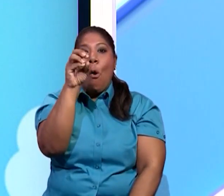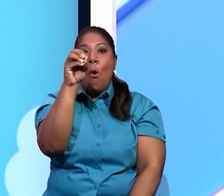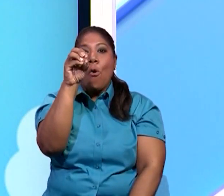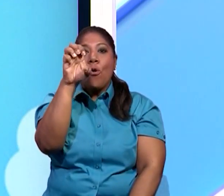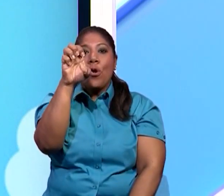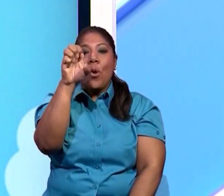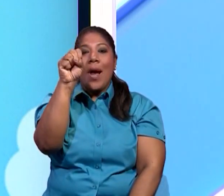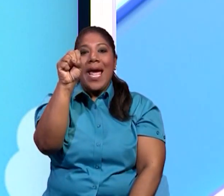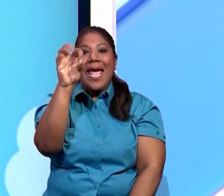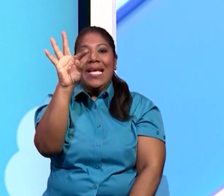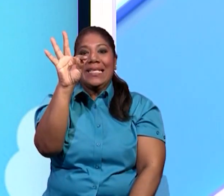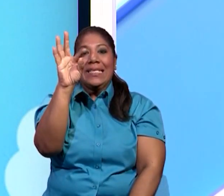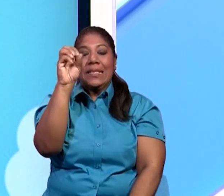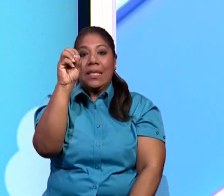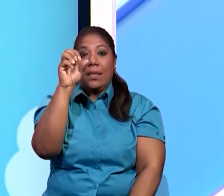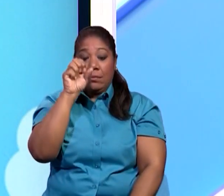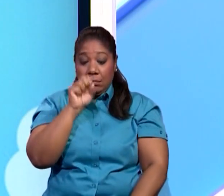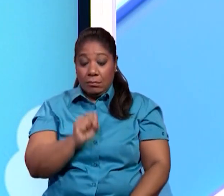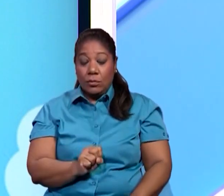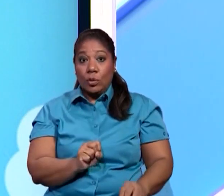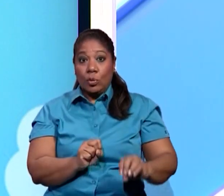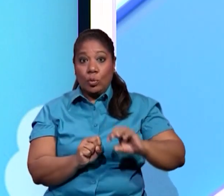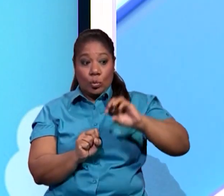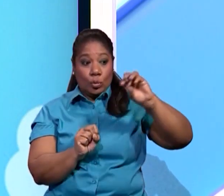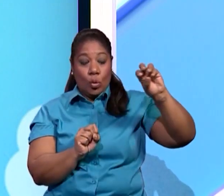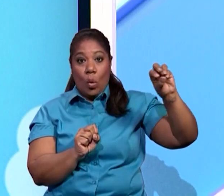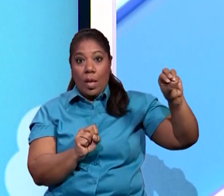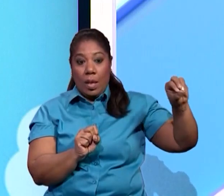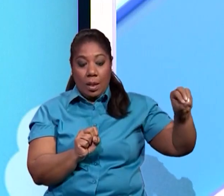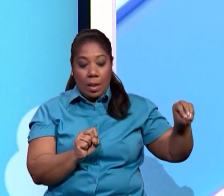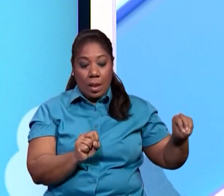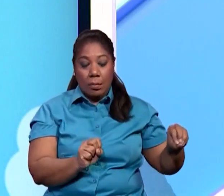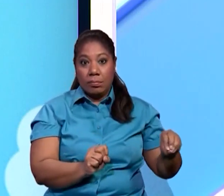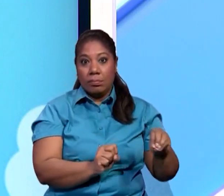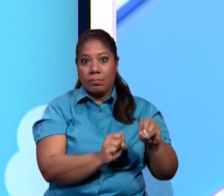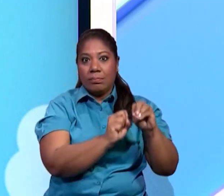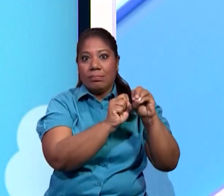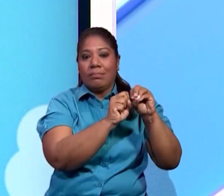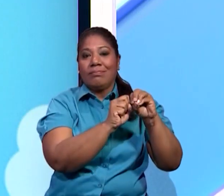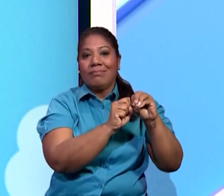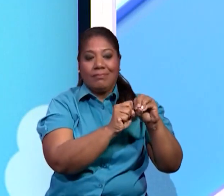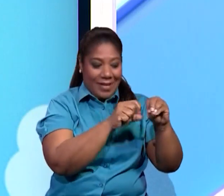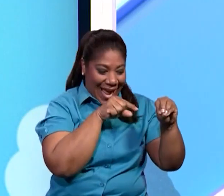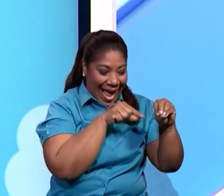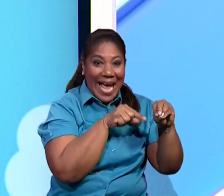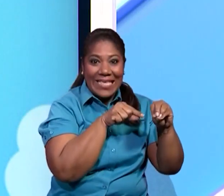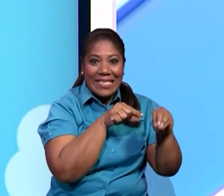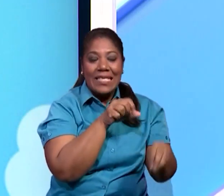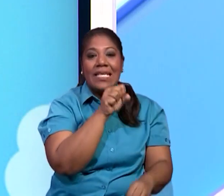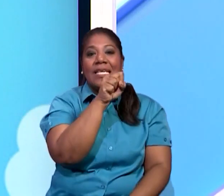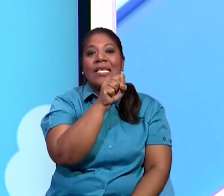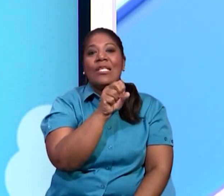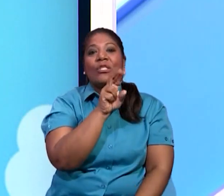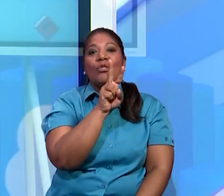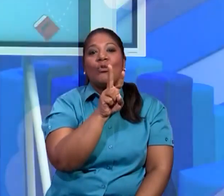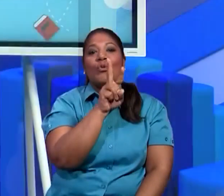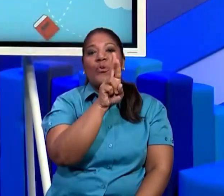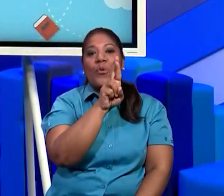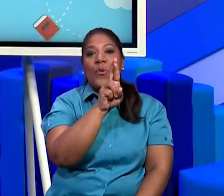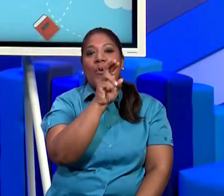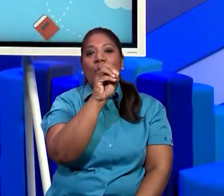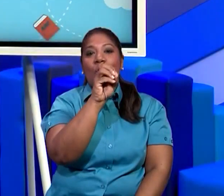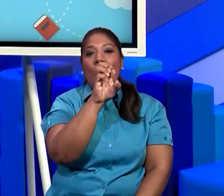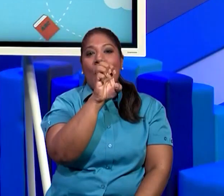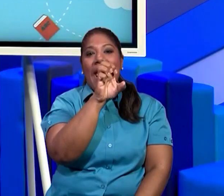entre el oeste y el sur, se le dice suroeste. Muy